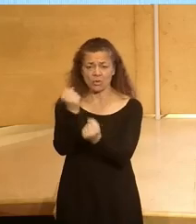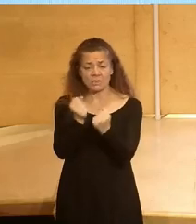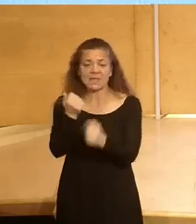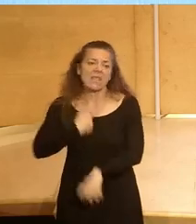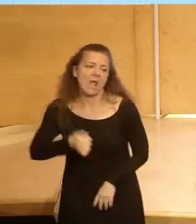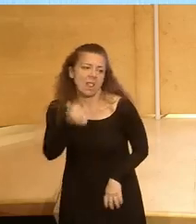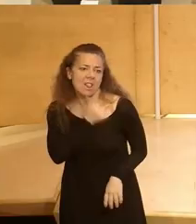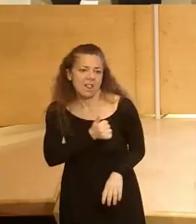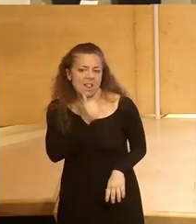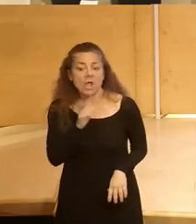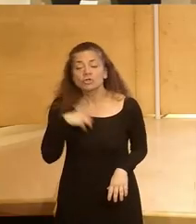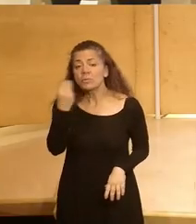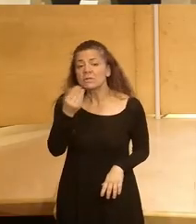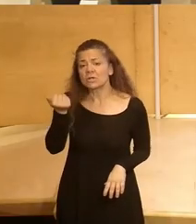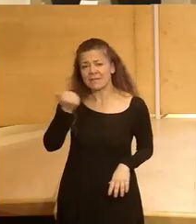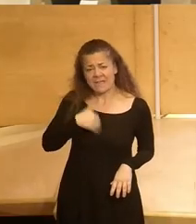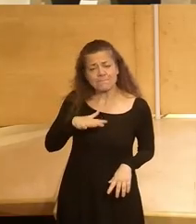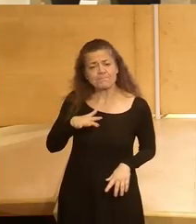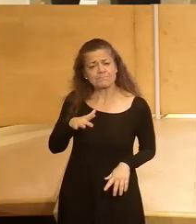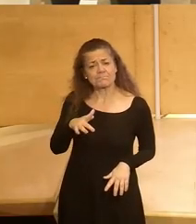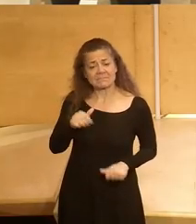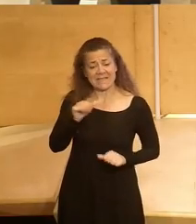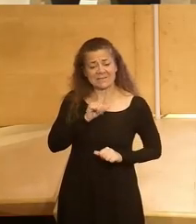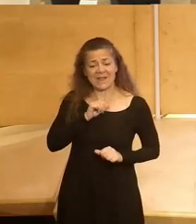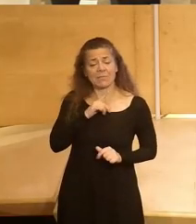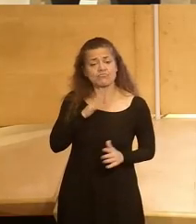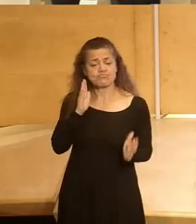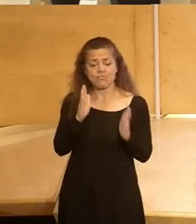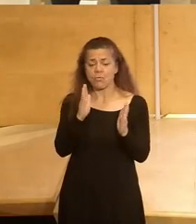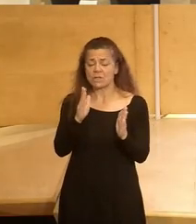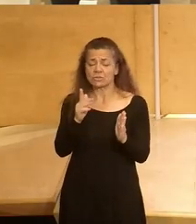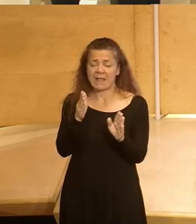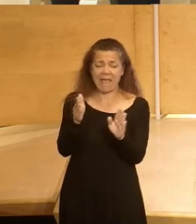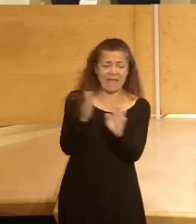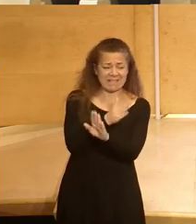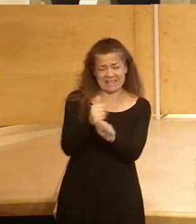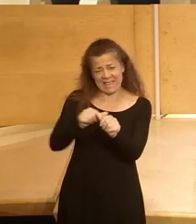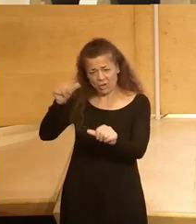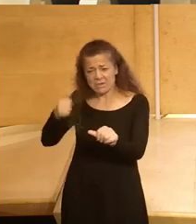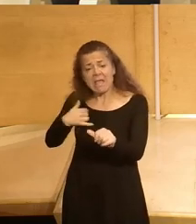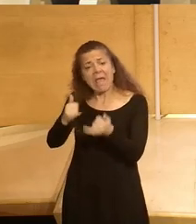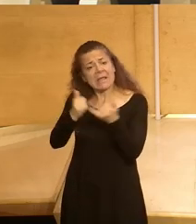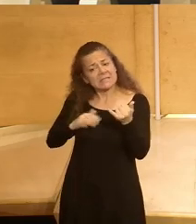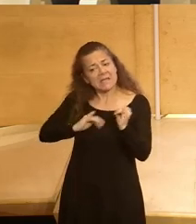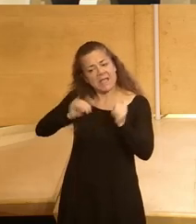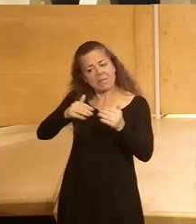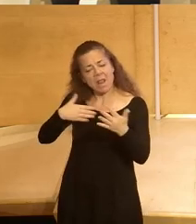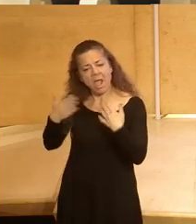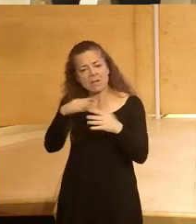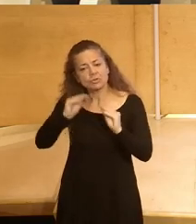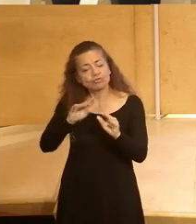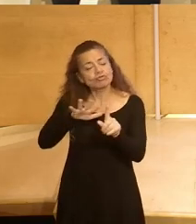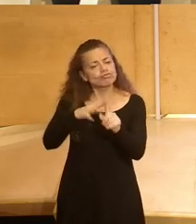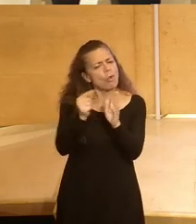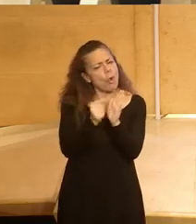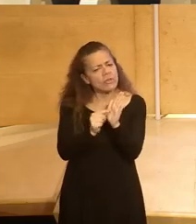resignado yo creo que ha sido muy a lomos de momentos anteriores más de crisis donde ellos igual iban a negociar sus condiciones laborales y